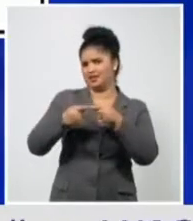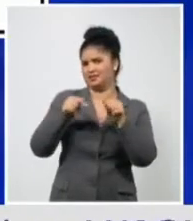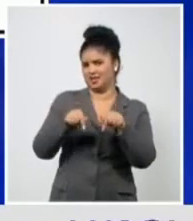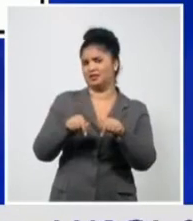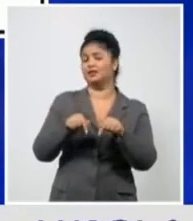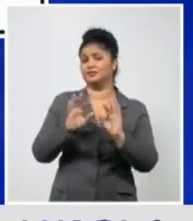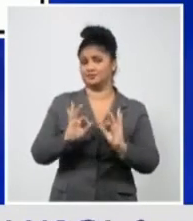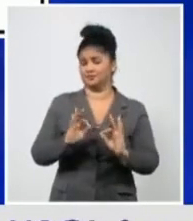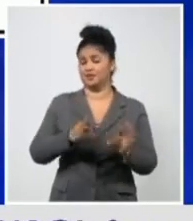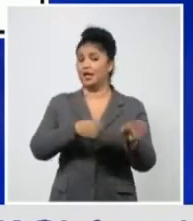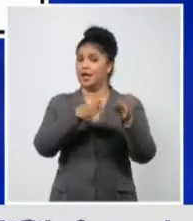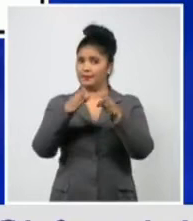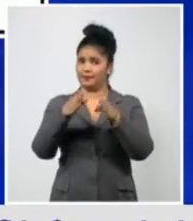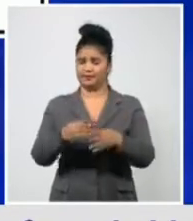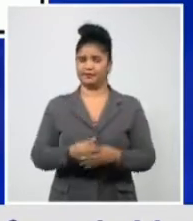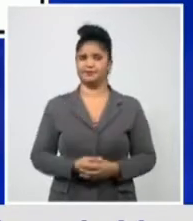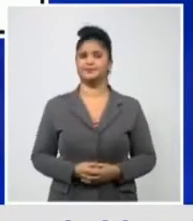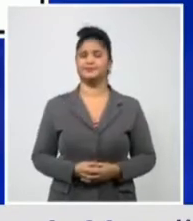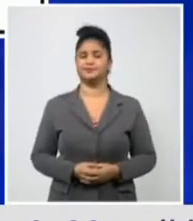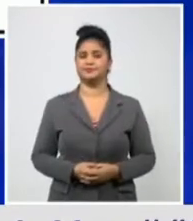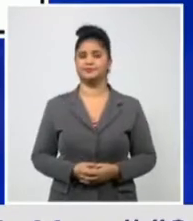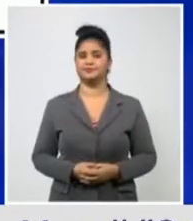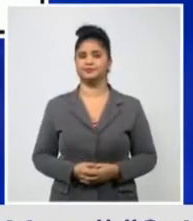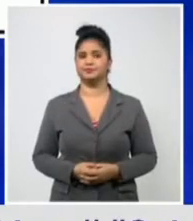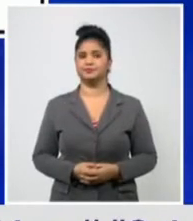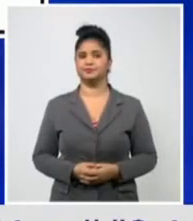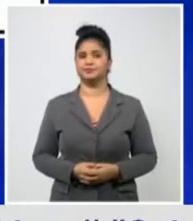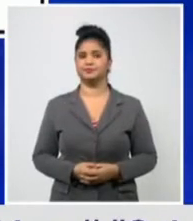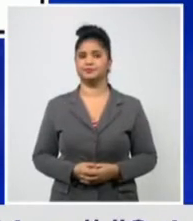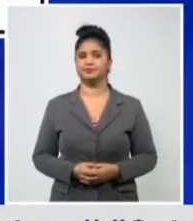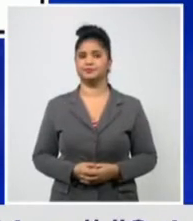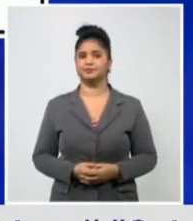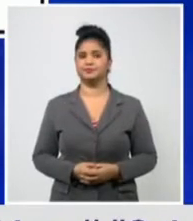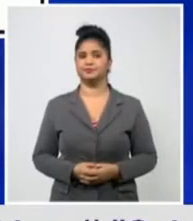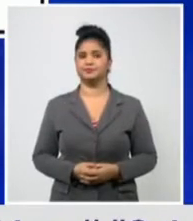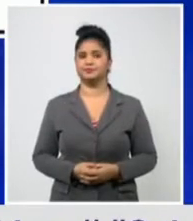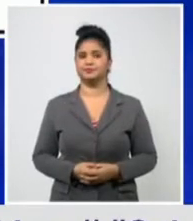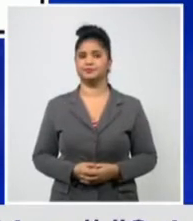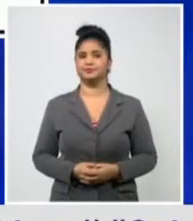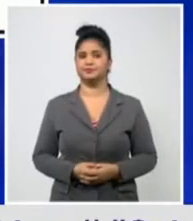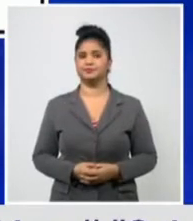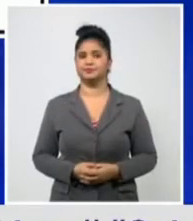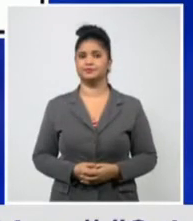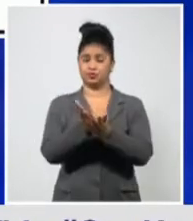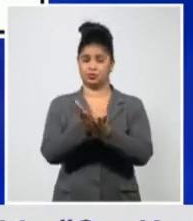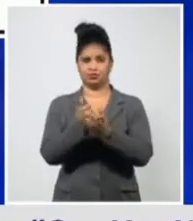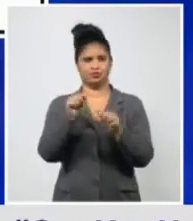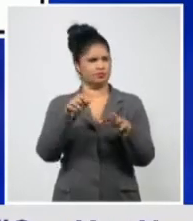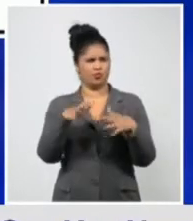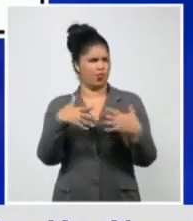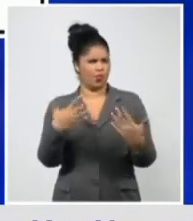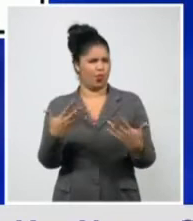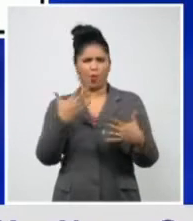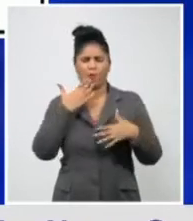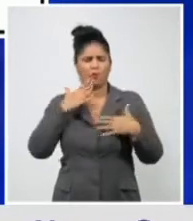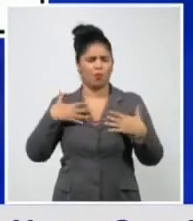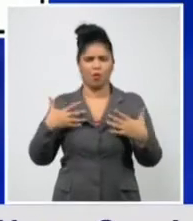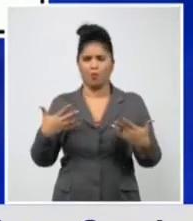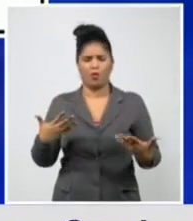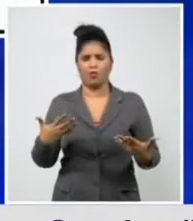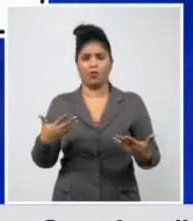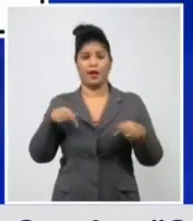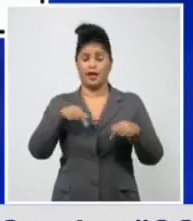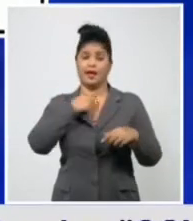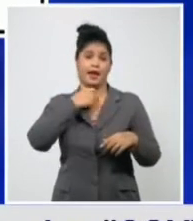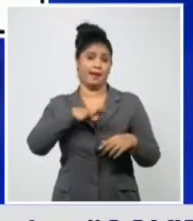reporte mundial? ¿Qué está pasando a partir de septiembre y sobre todo cuando ya